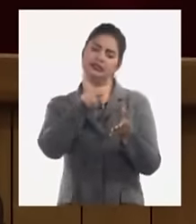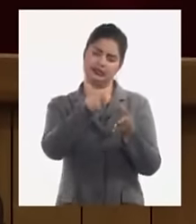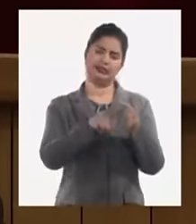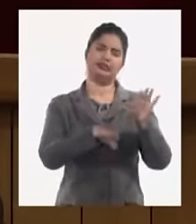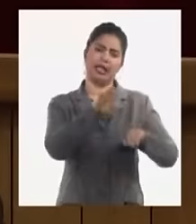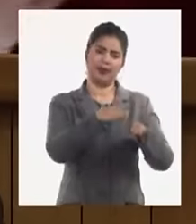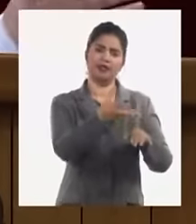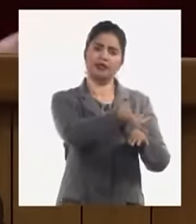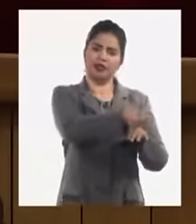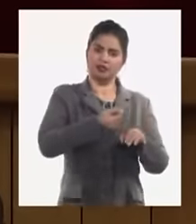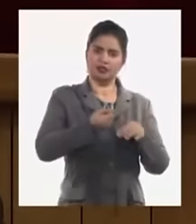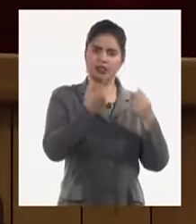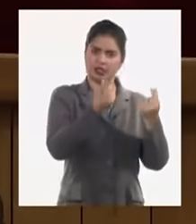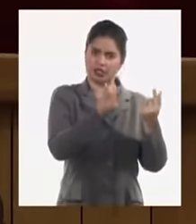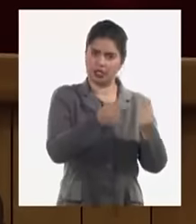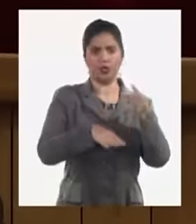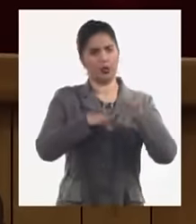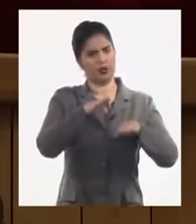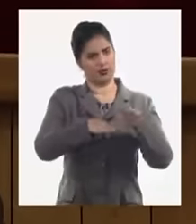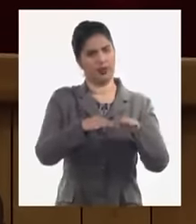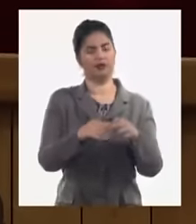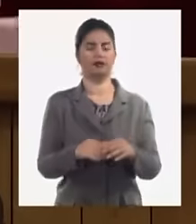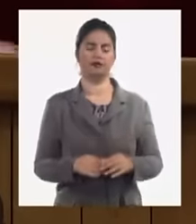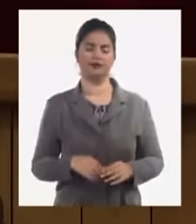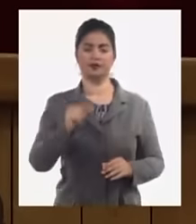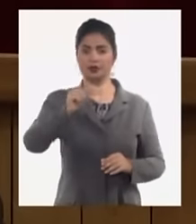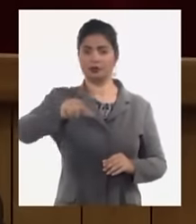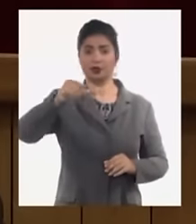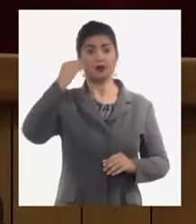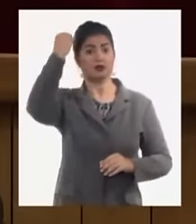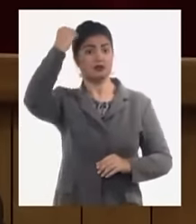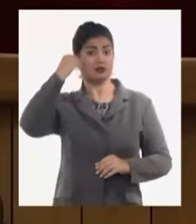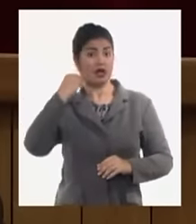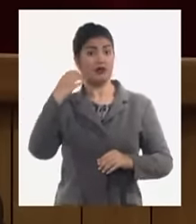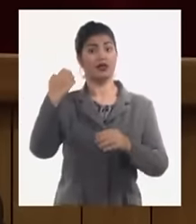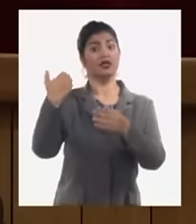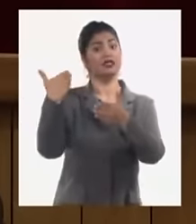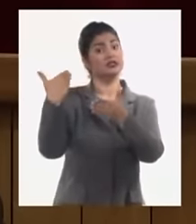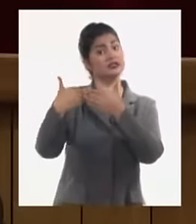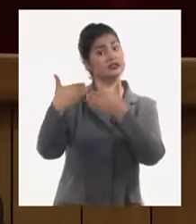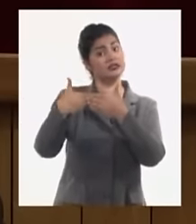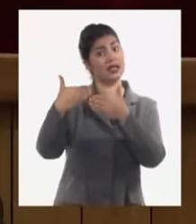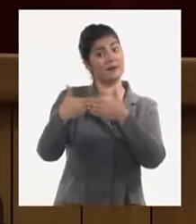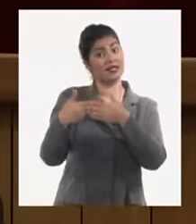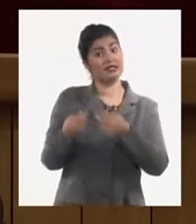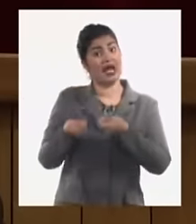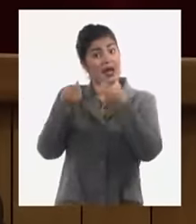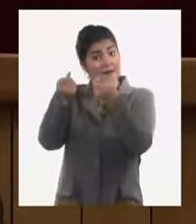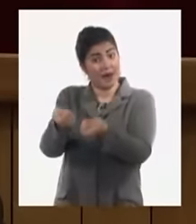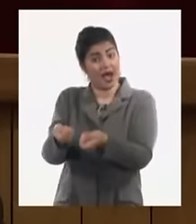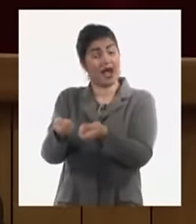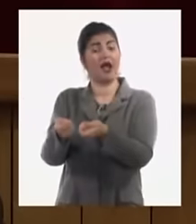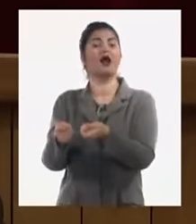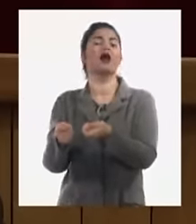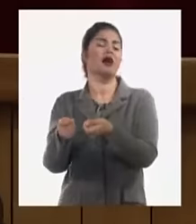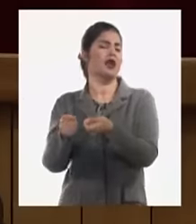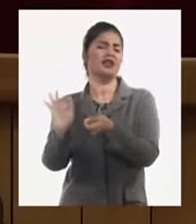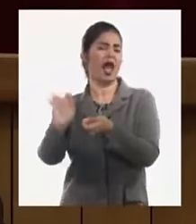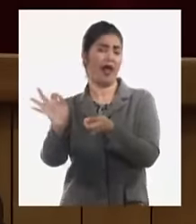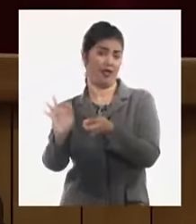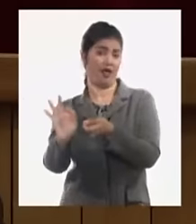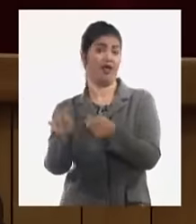ONEI todo el mundo sabe aquí que una empresa dejó de informar a ONEI y hay que hacer un análisis y sancionar a la persona